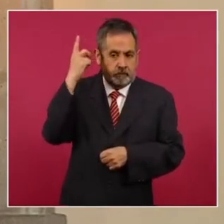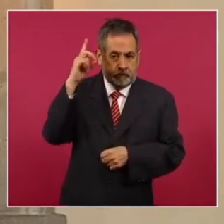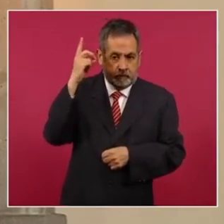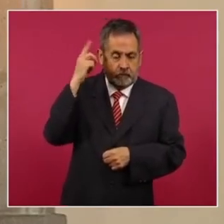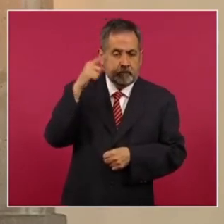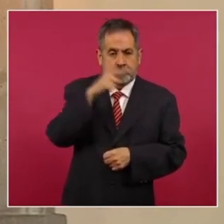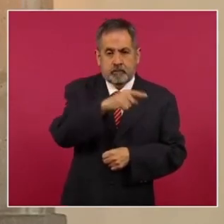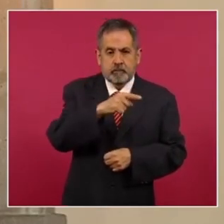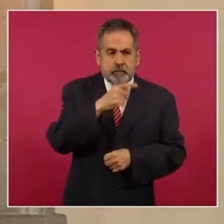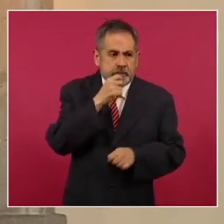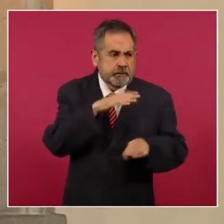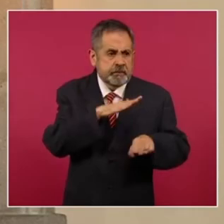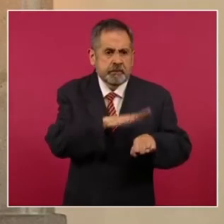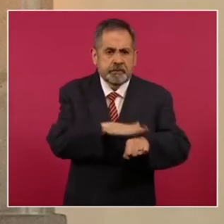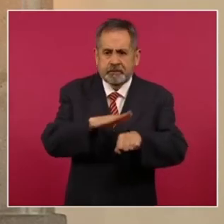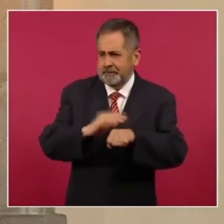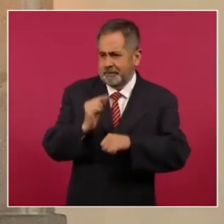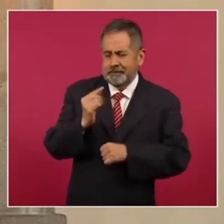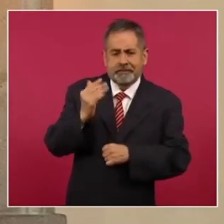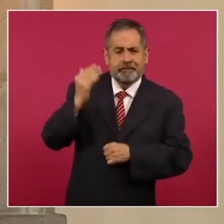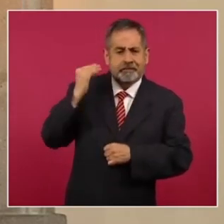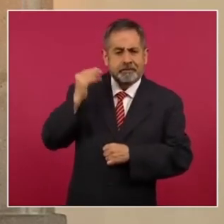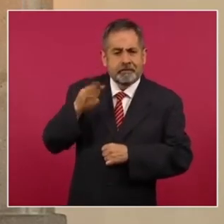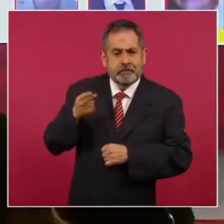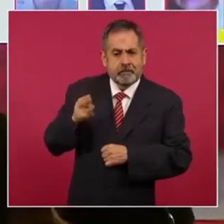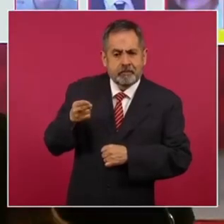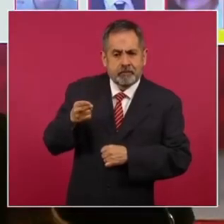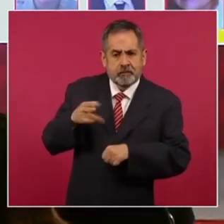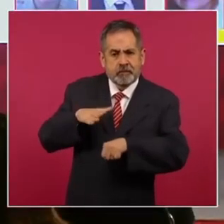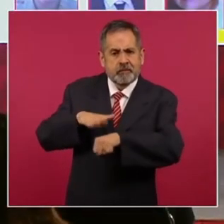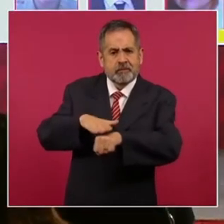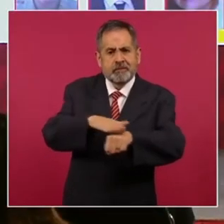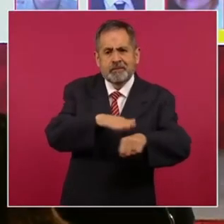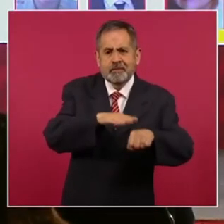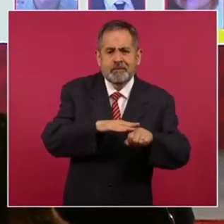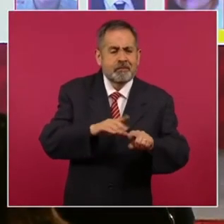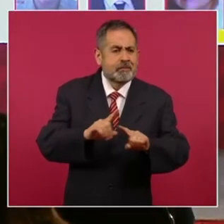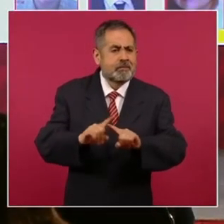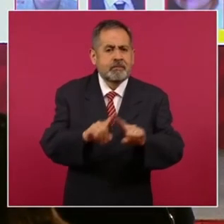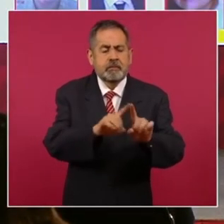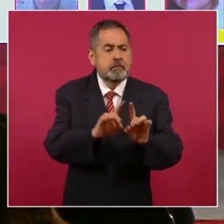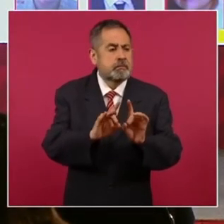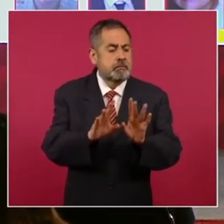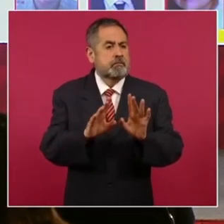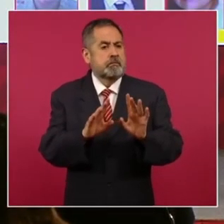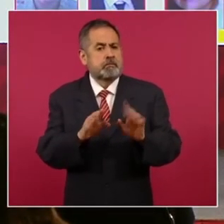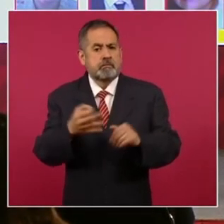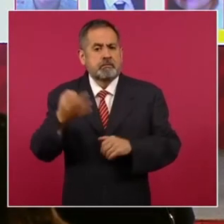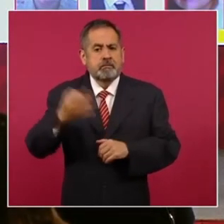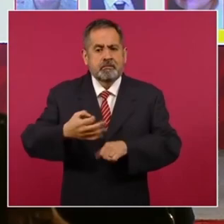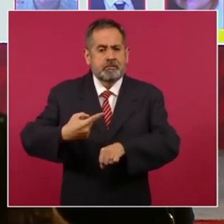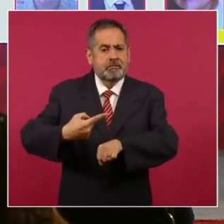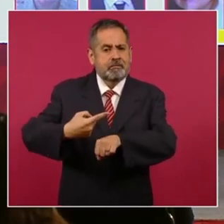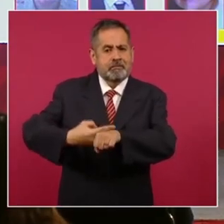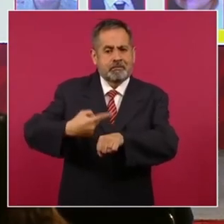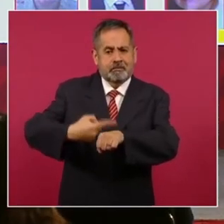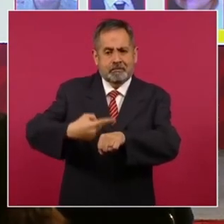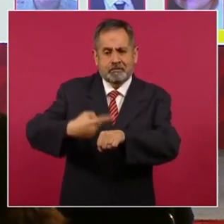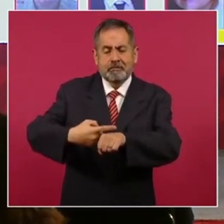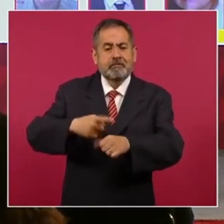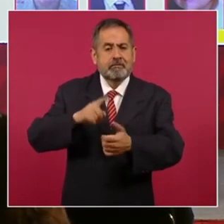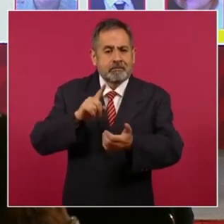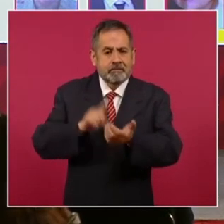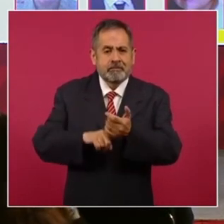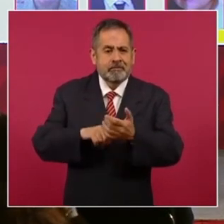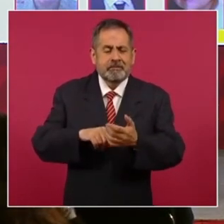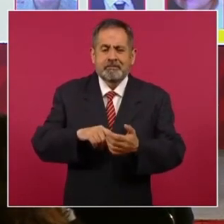alertara a principios del mes de noviembre sobre diversos casos confirmados de padecimientos por